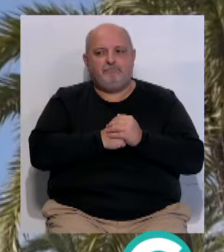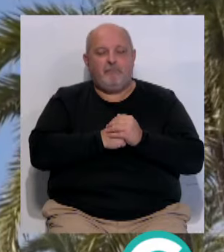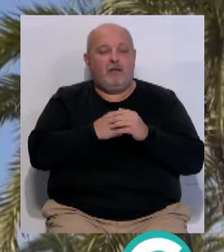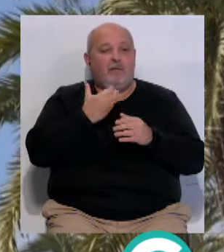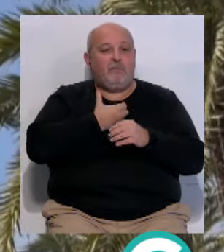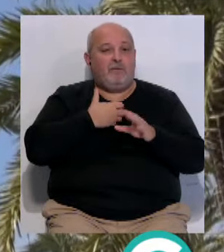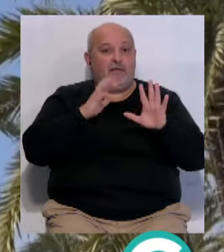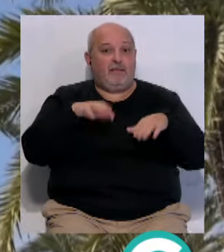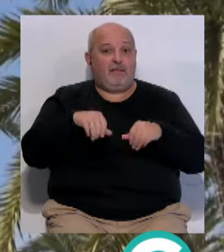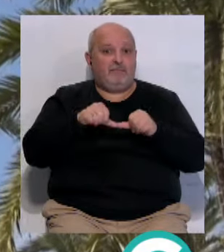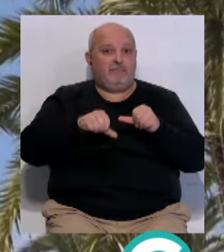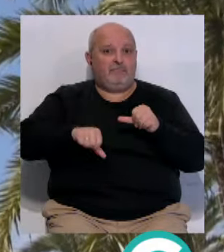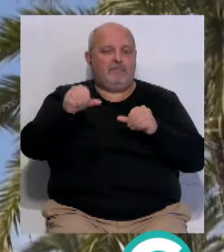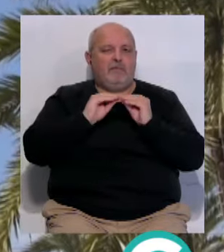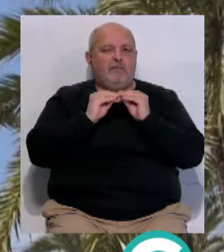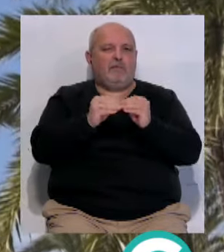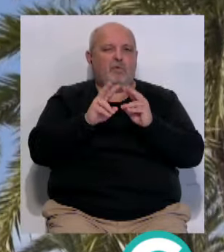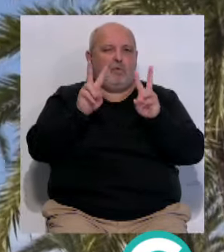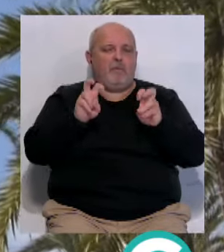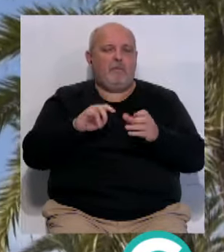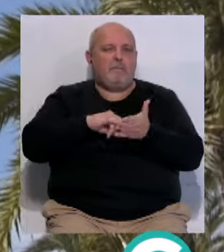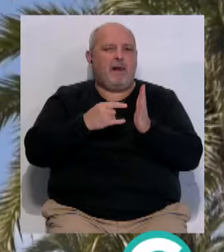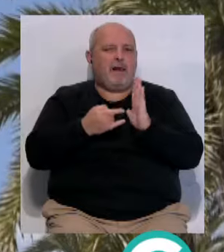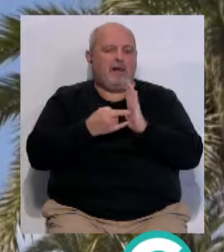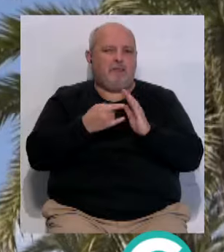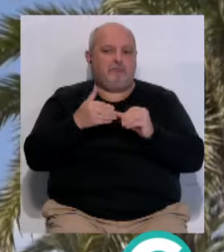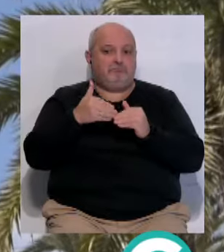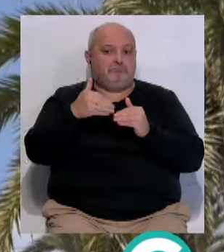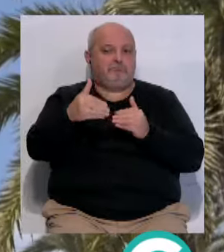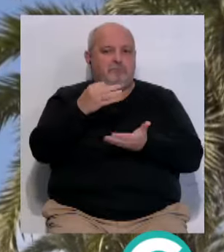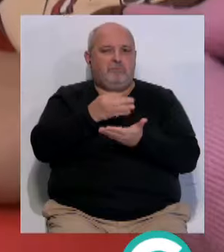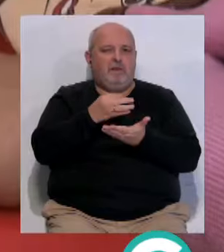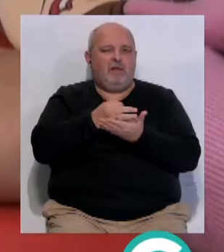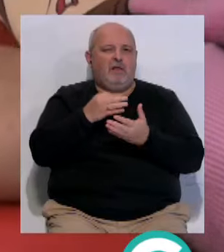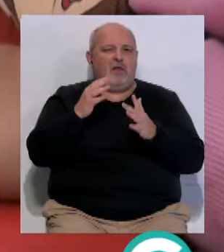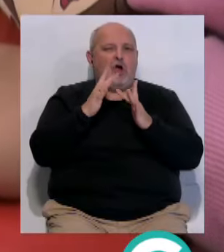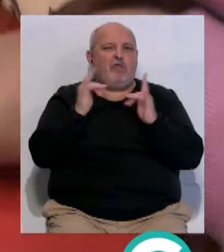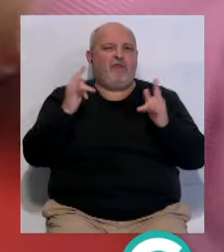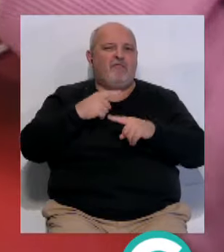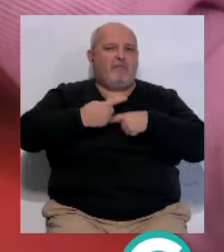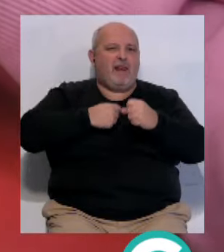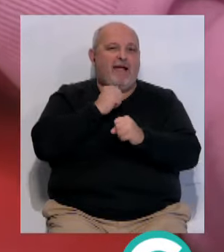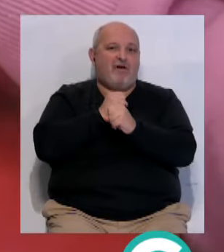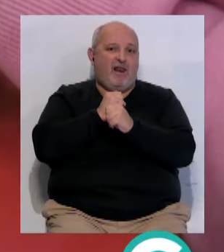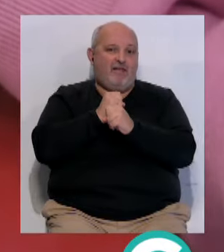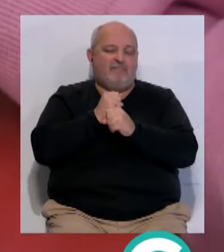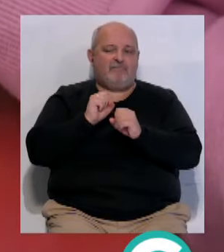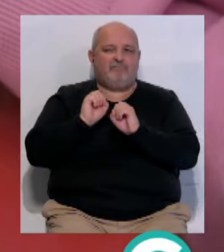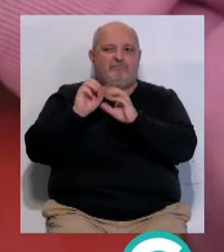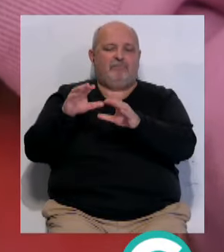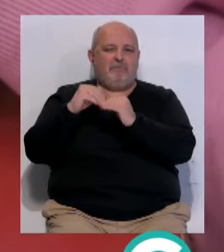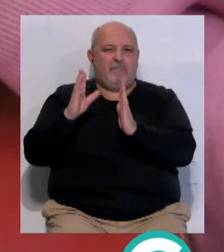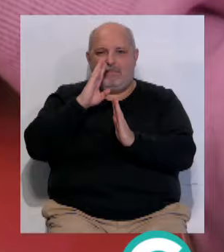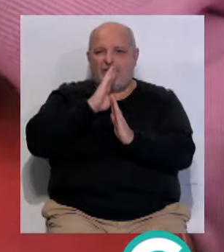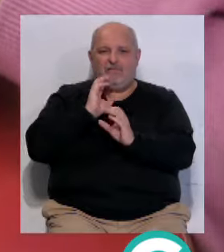El ayuntamiento de Cádiz... ...ha elaborado un nuevo plan... ...que activará en la ciudad... ...para la conciliación familiar y laboral... ...de madres